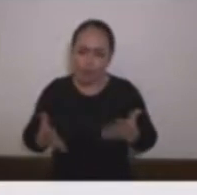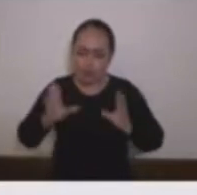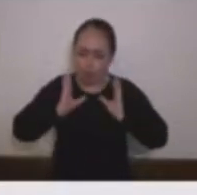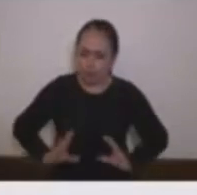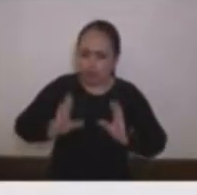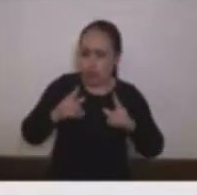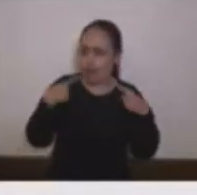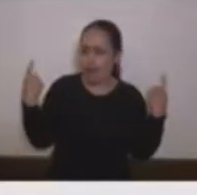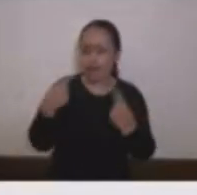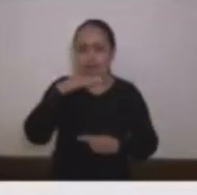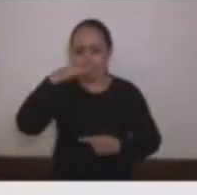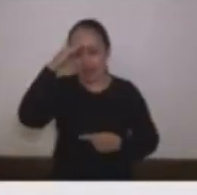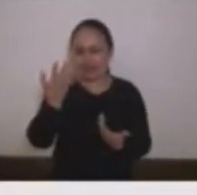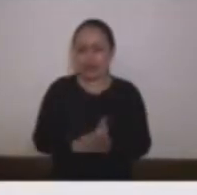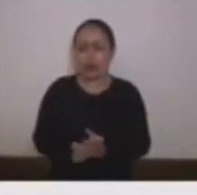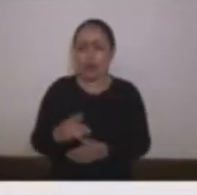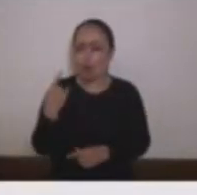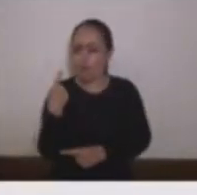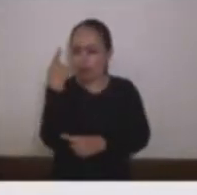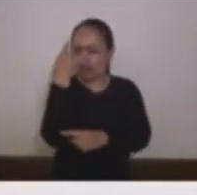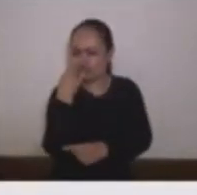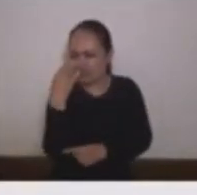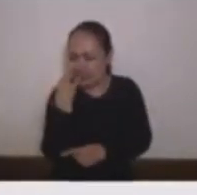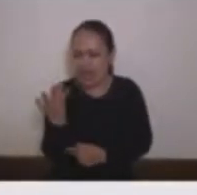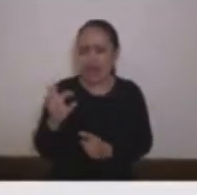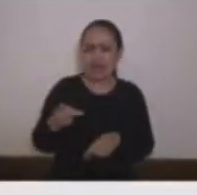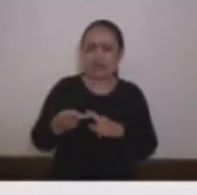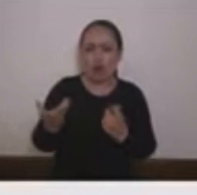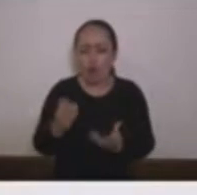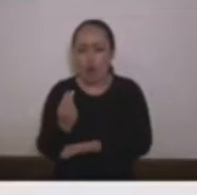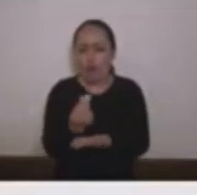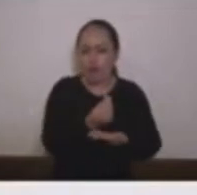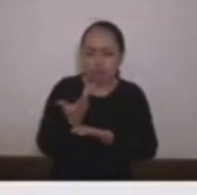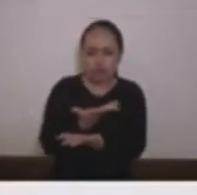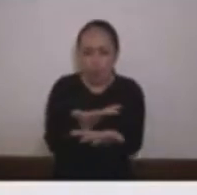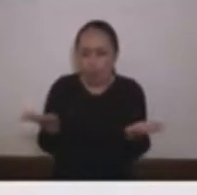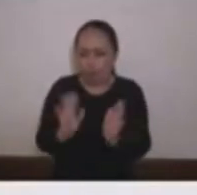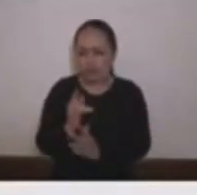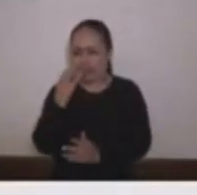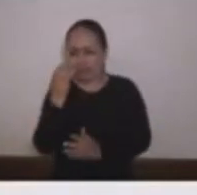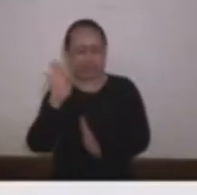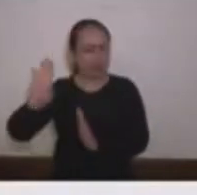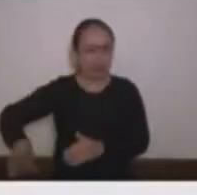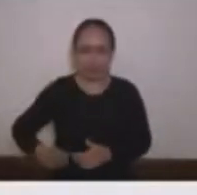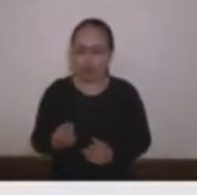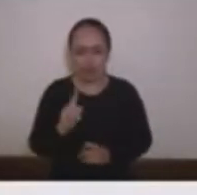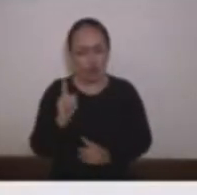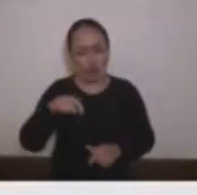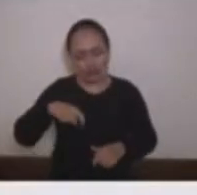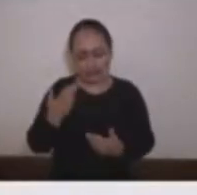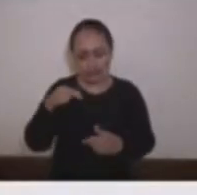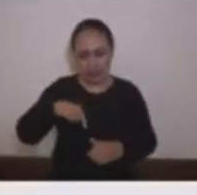dejando de lado los intereses políticos, electorales y por supuesto los burocráticos que además no deberían existir en medio de estas